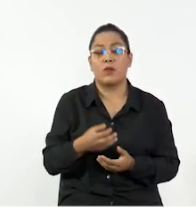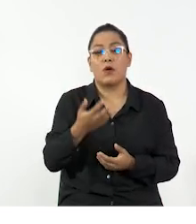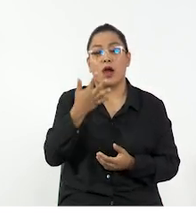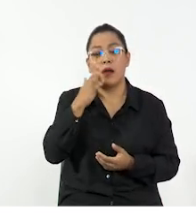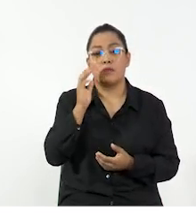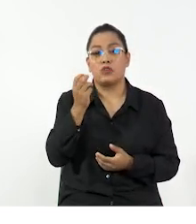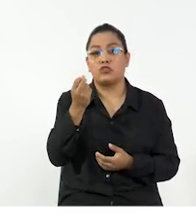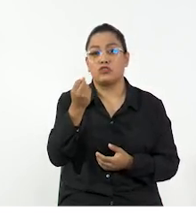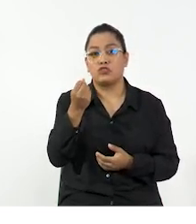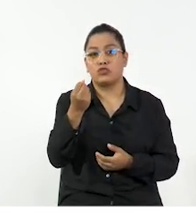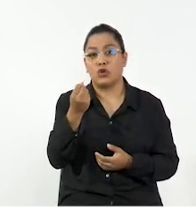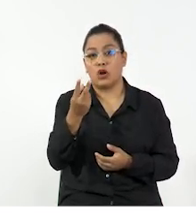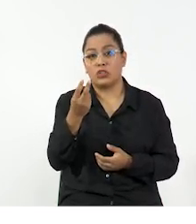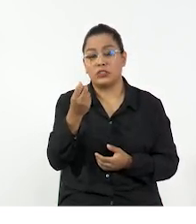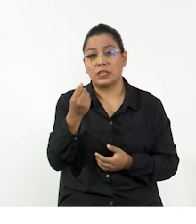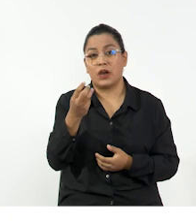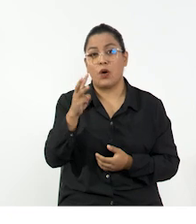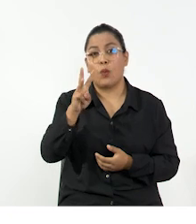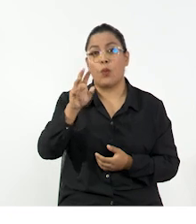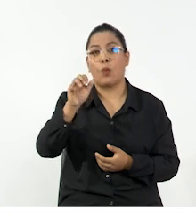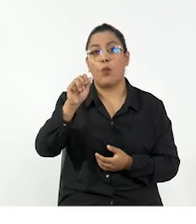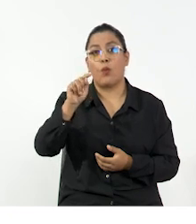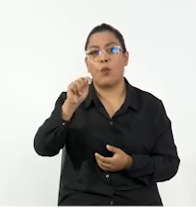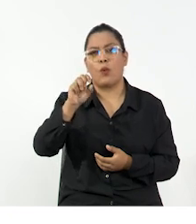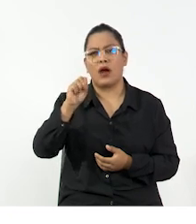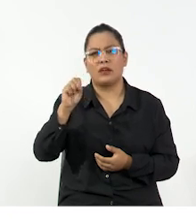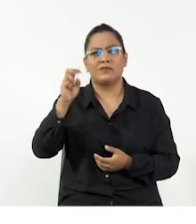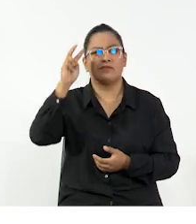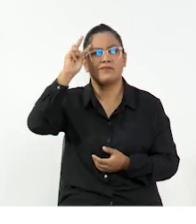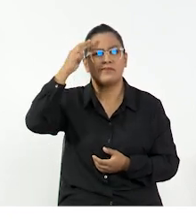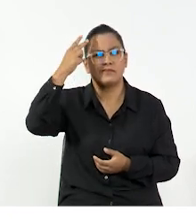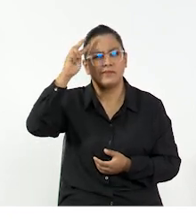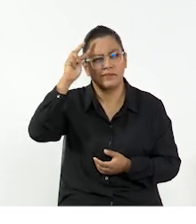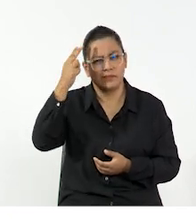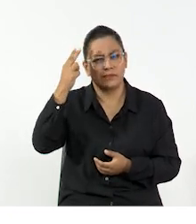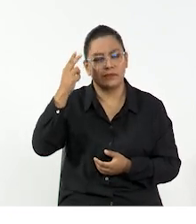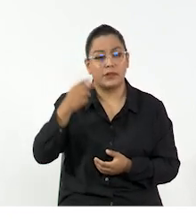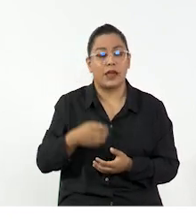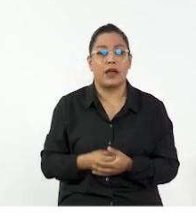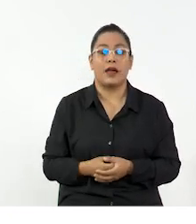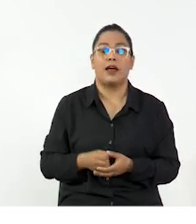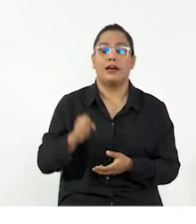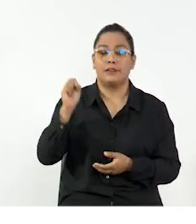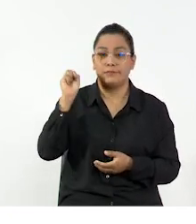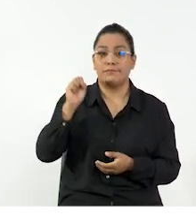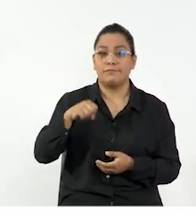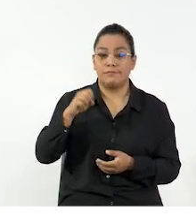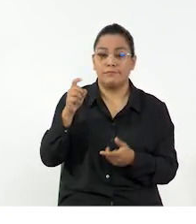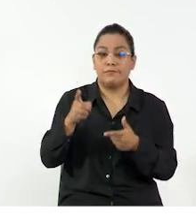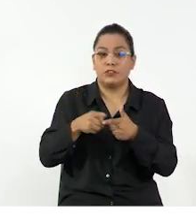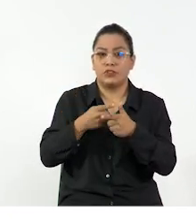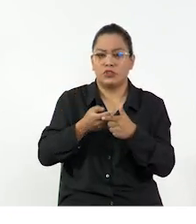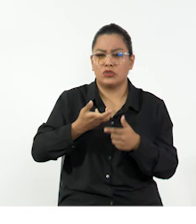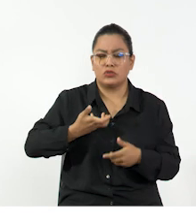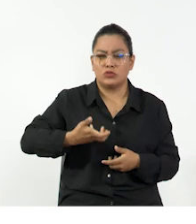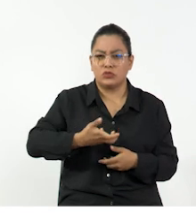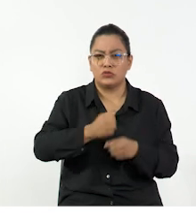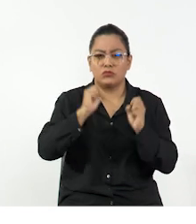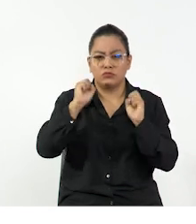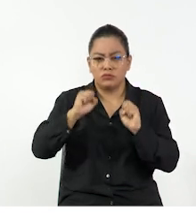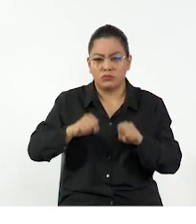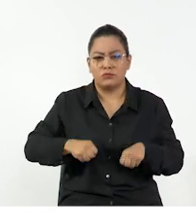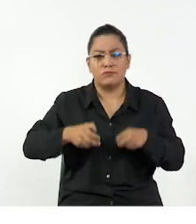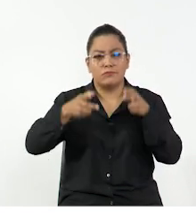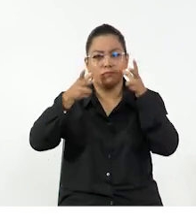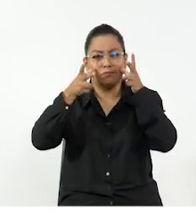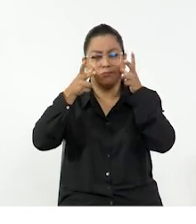numéricos como 12 watts, ¿qué es 12 watts? 100 watts, ¿qué es 12 watts? ¿qué es 100 watts? ¿Sí? Para